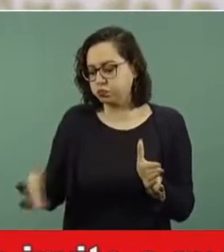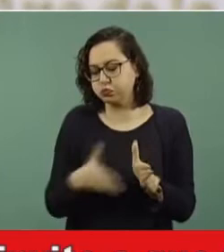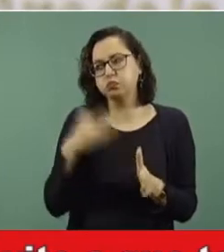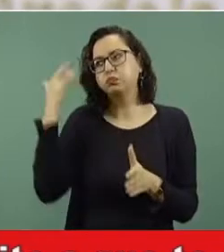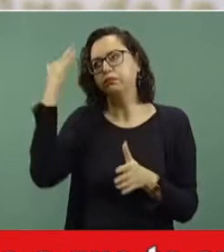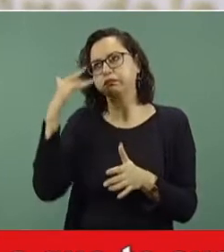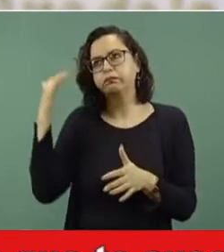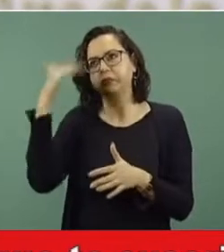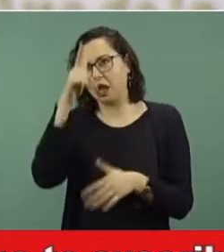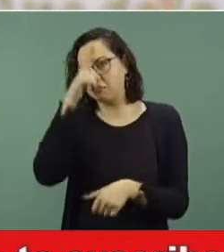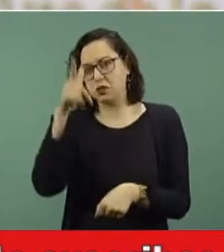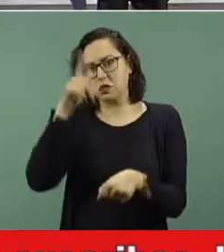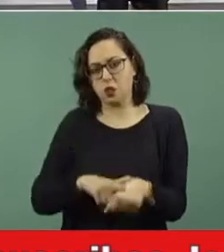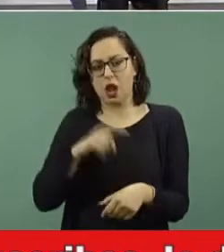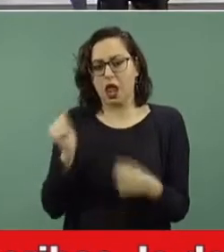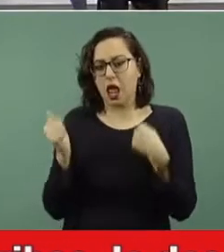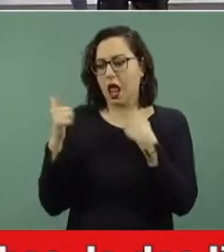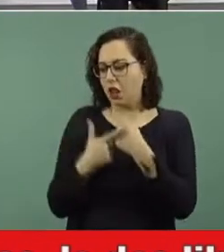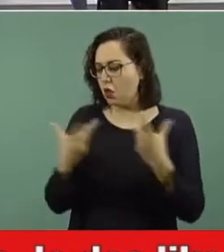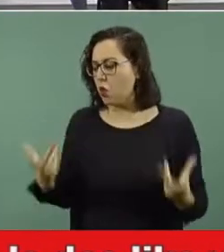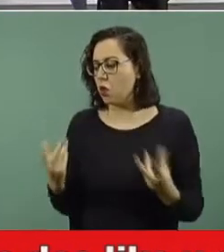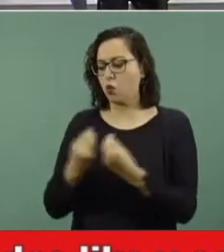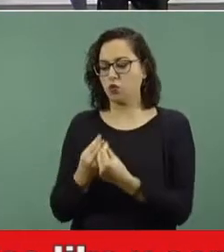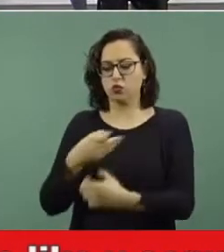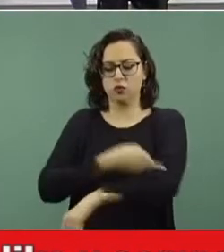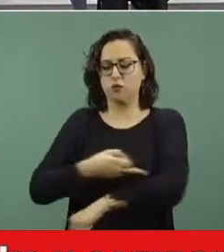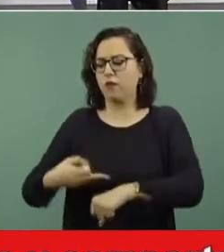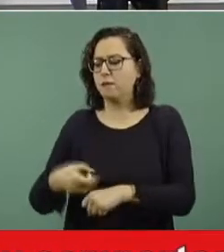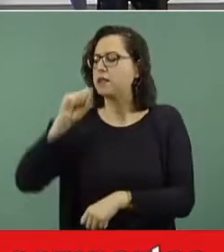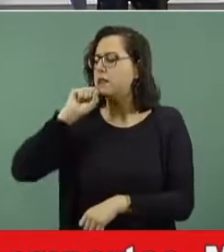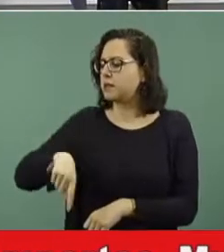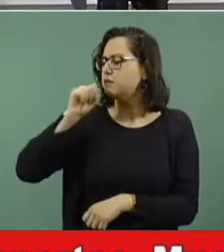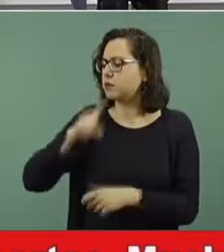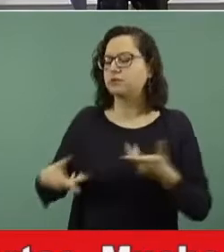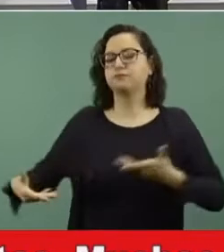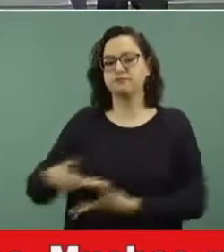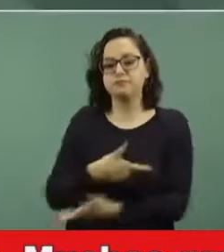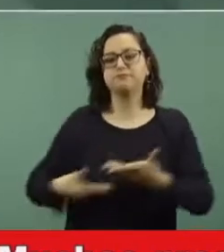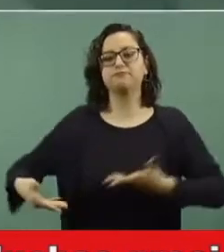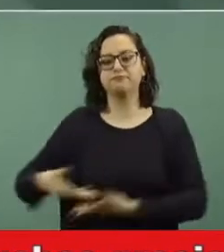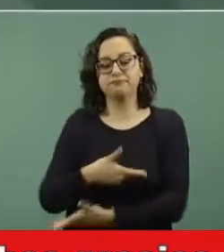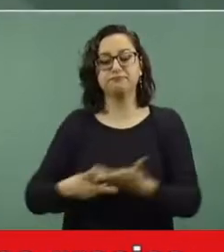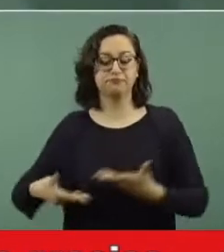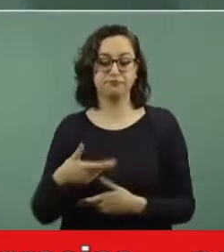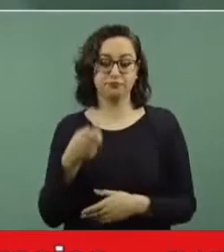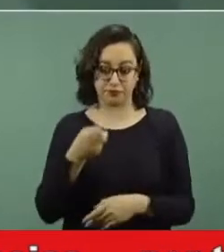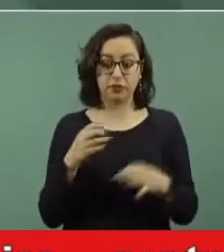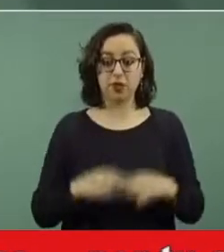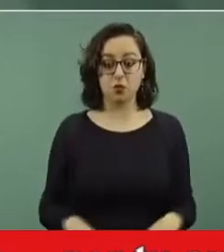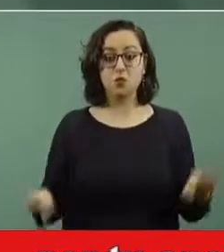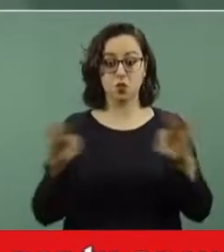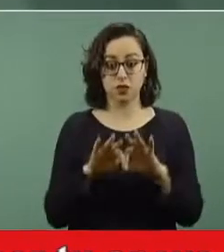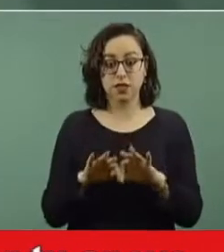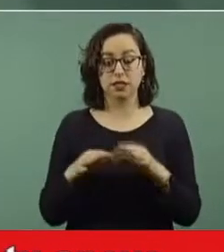Reflexión, hacerlo con quienes son cercanos, quienes habitualmente conviven con nosotros. La importancia de esto es que haya